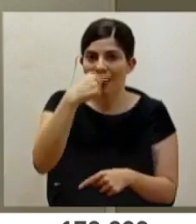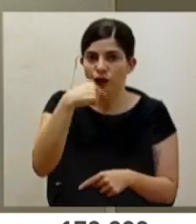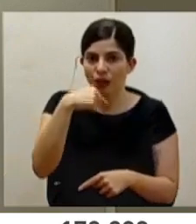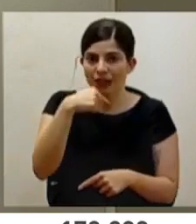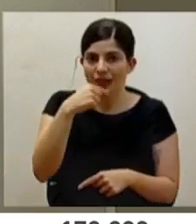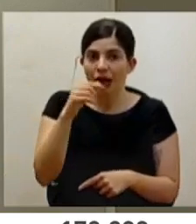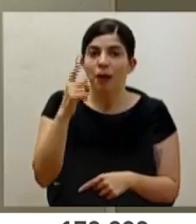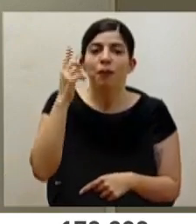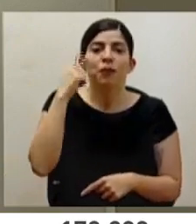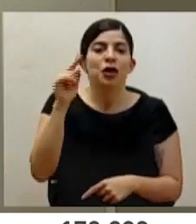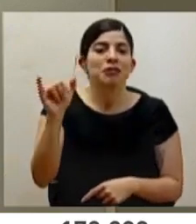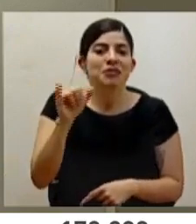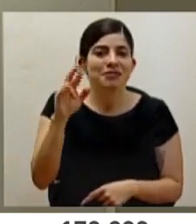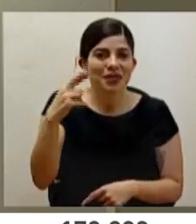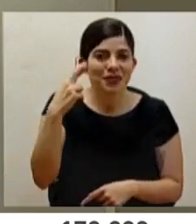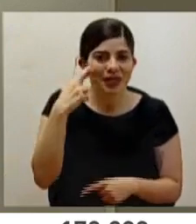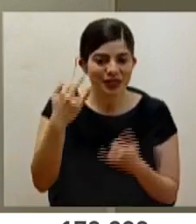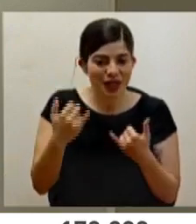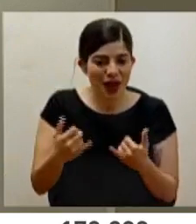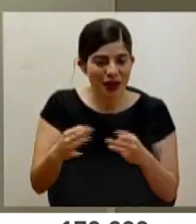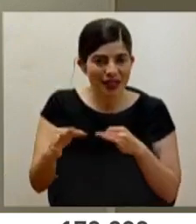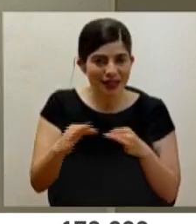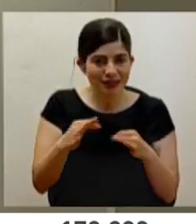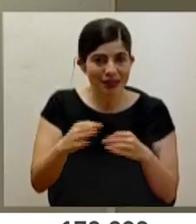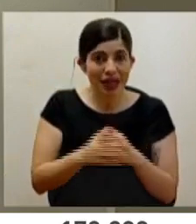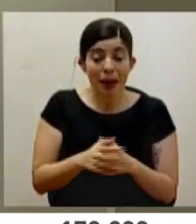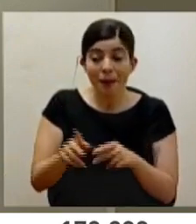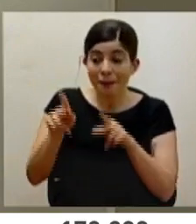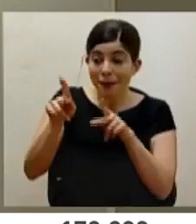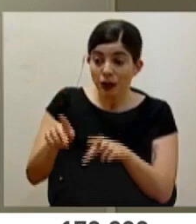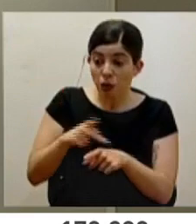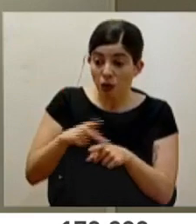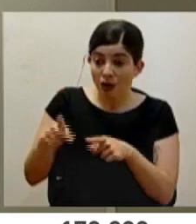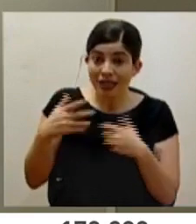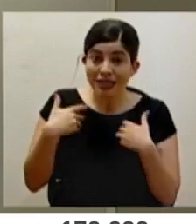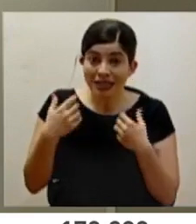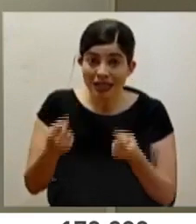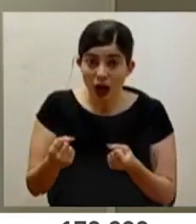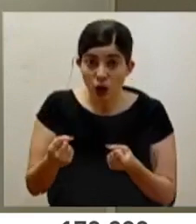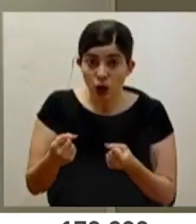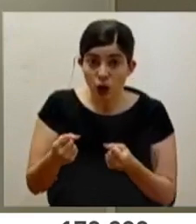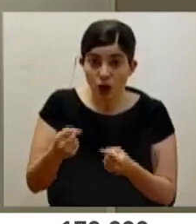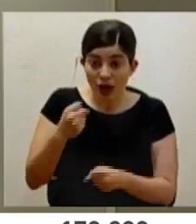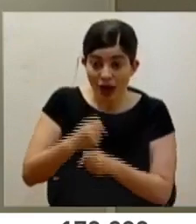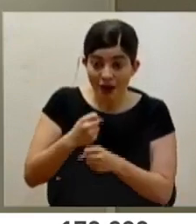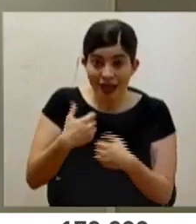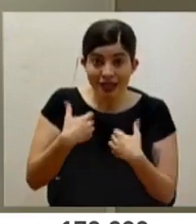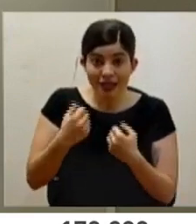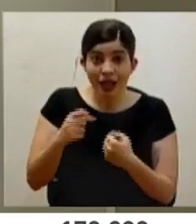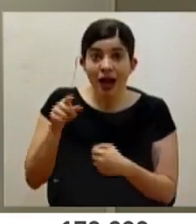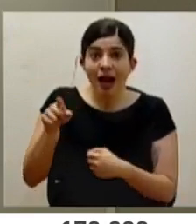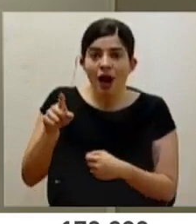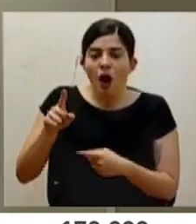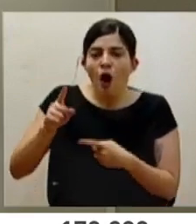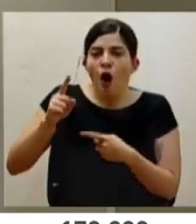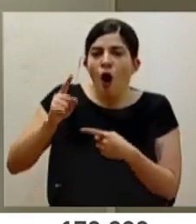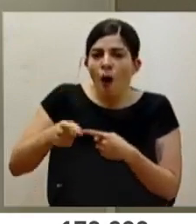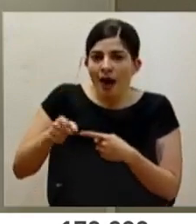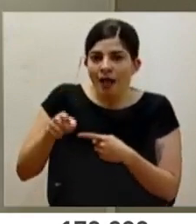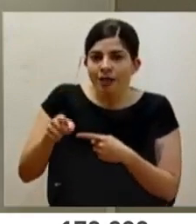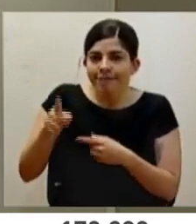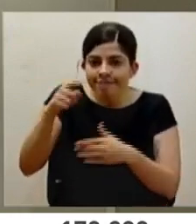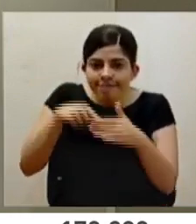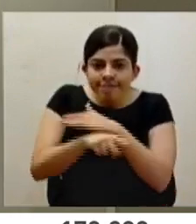obligatorio por lo mismo que estamos explicando. O es que el profesional en salud, el personal de salud, entra por obligación para